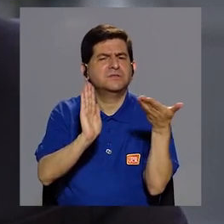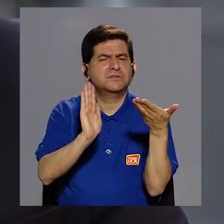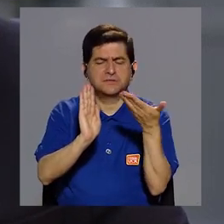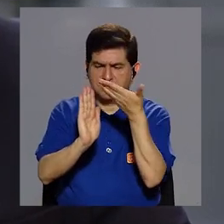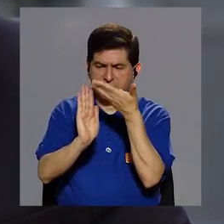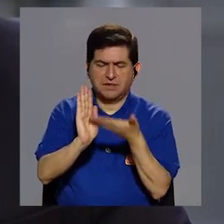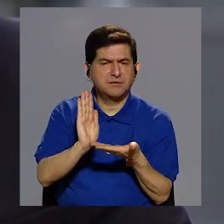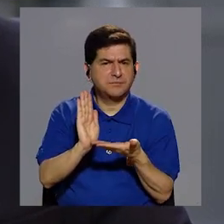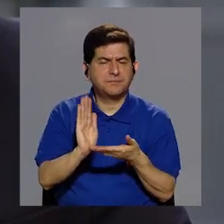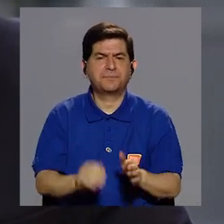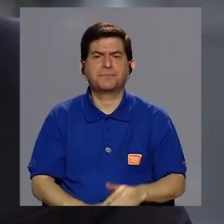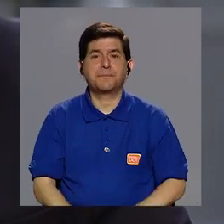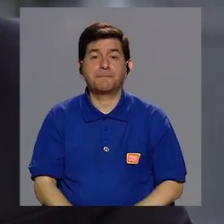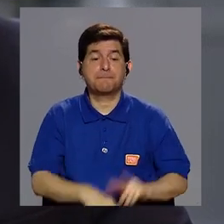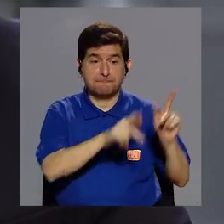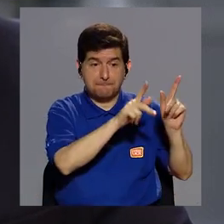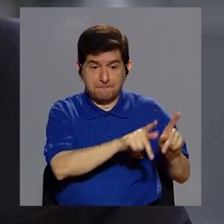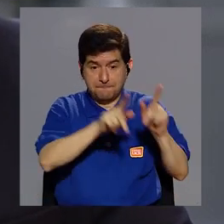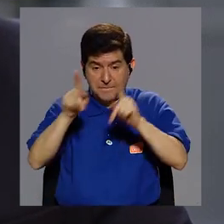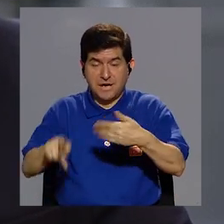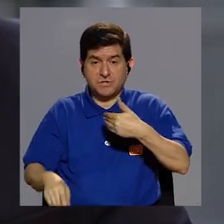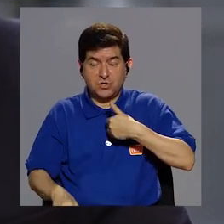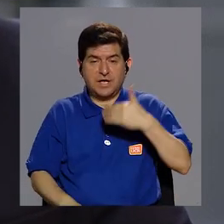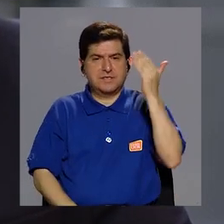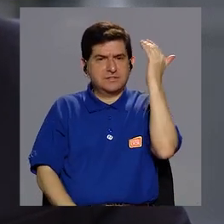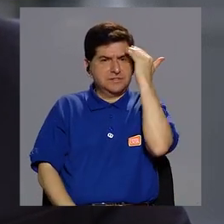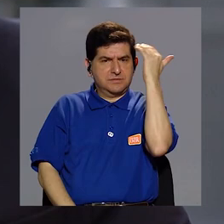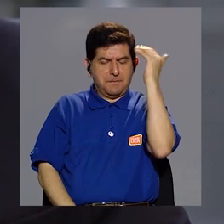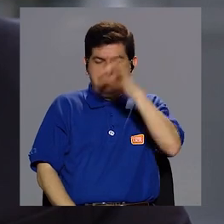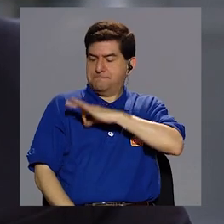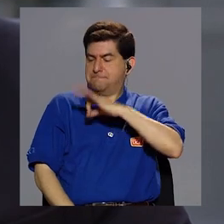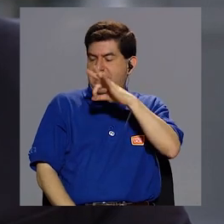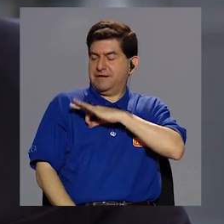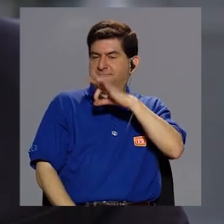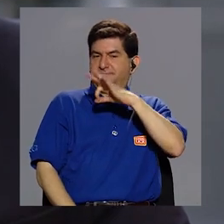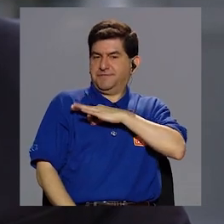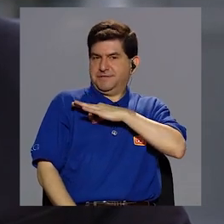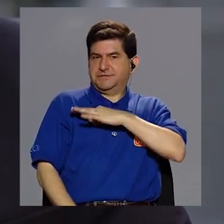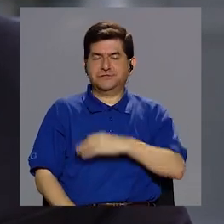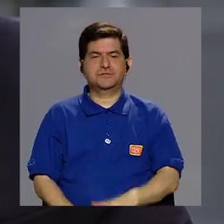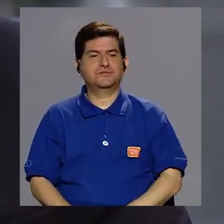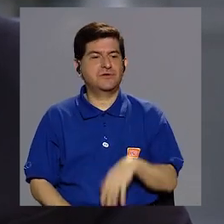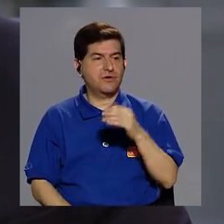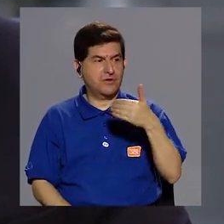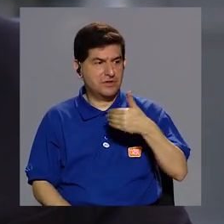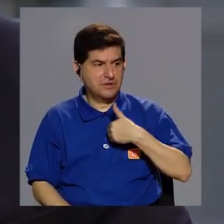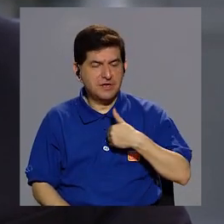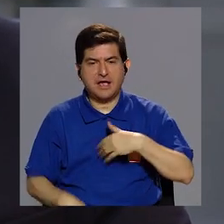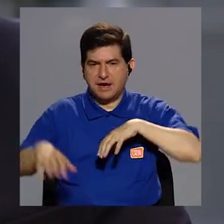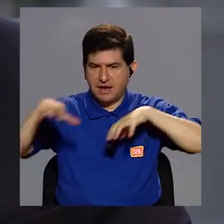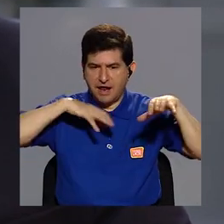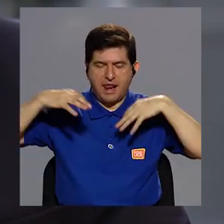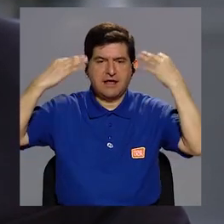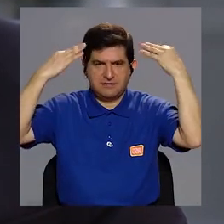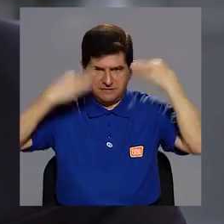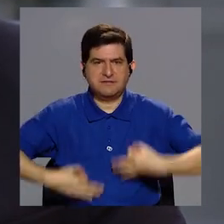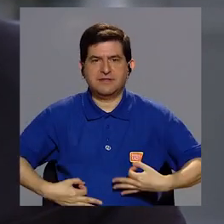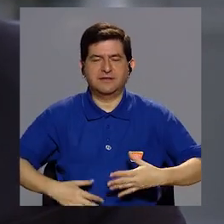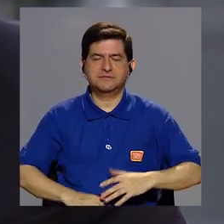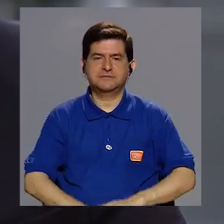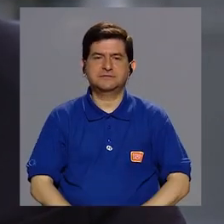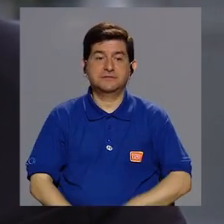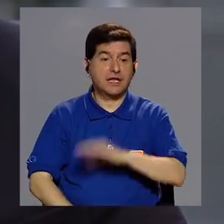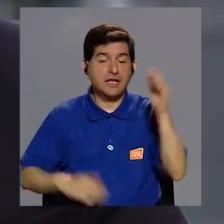a cómo las personas tienen que conocer el beneficio que tiene realizar actividad